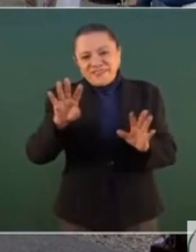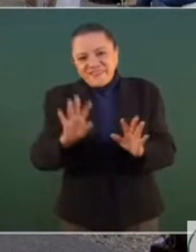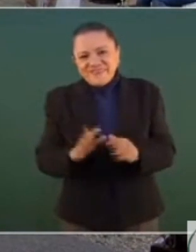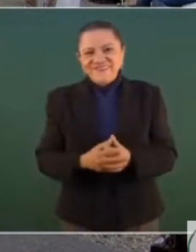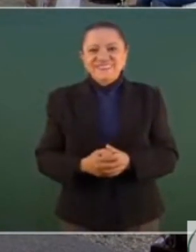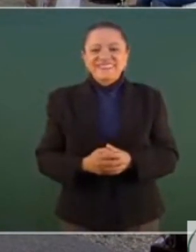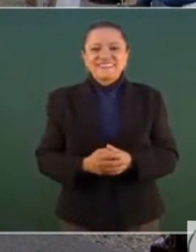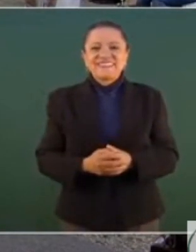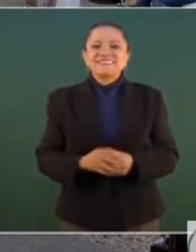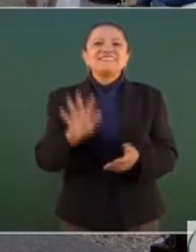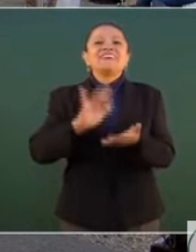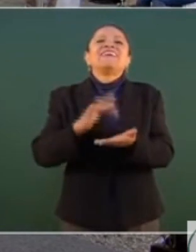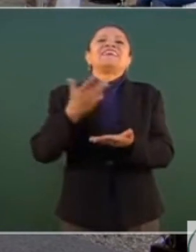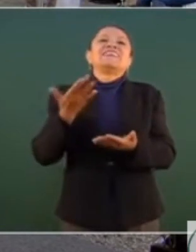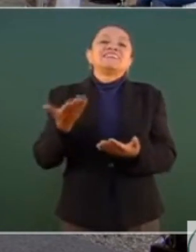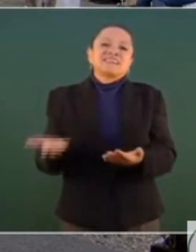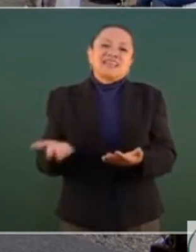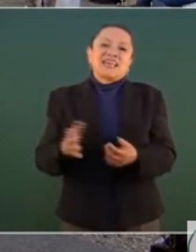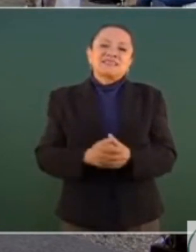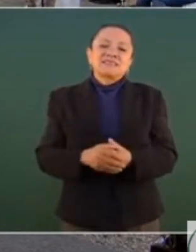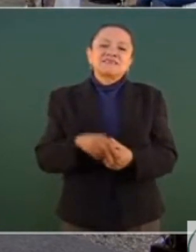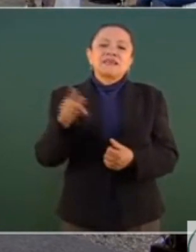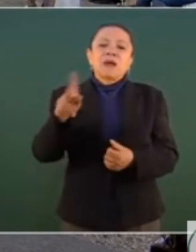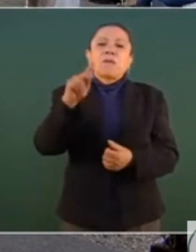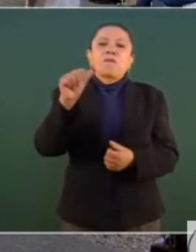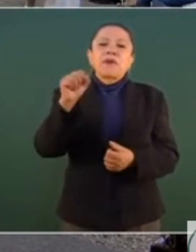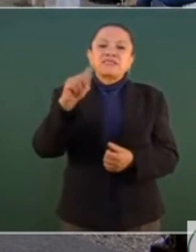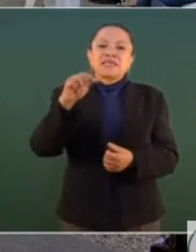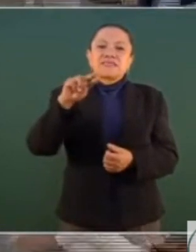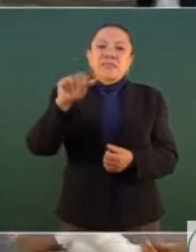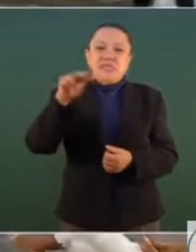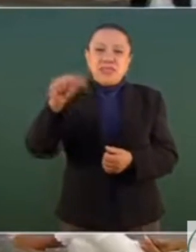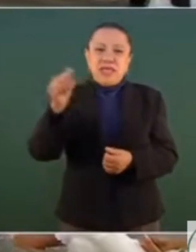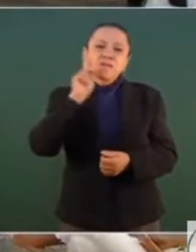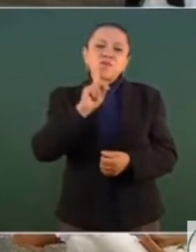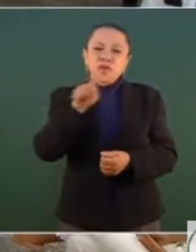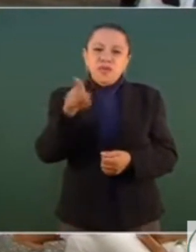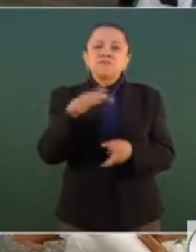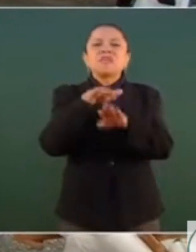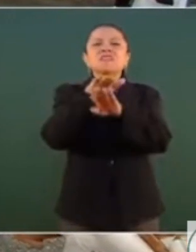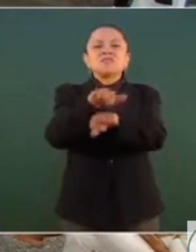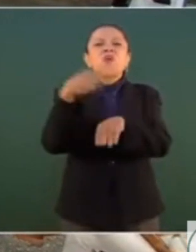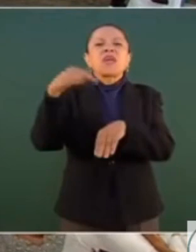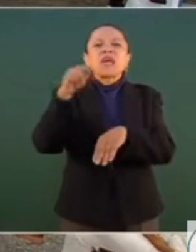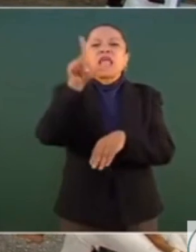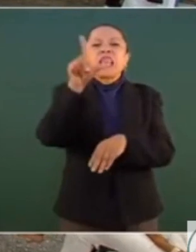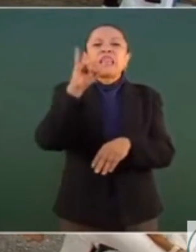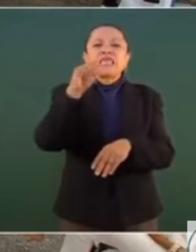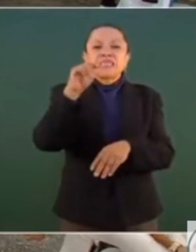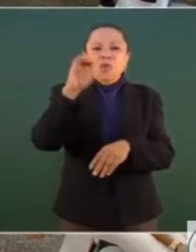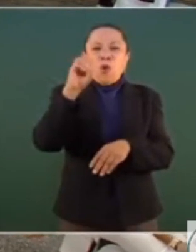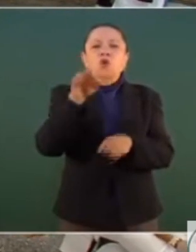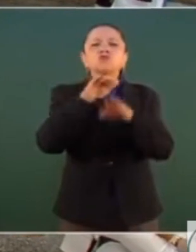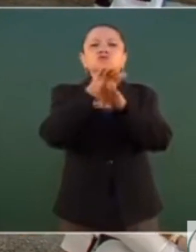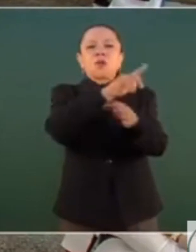Gracias, presidente. Buenos días. Daniela Pastrana, de Pie Página. Sobre el tema del litio de la iniciativa que van a presentar,